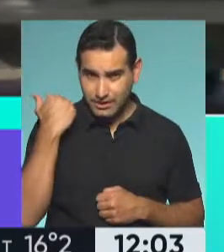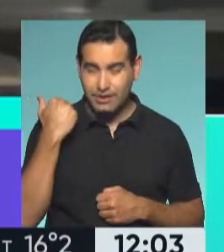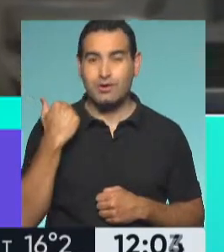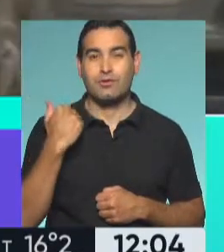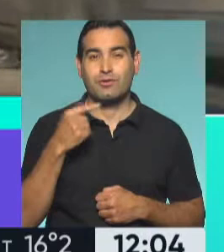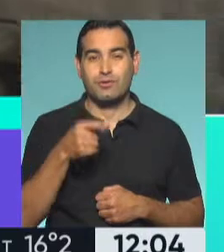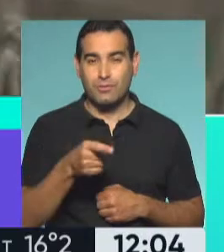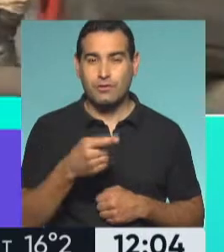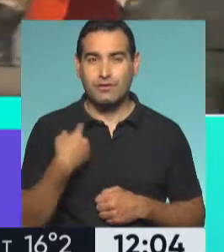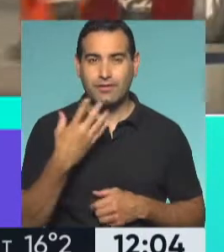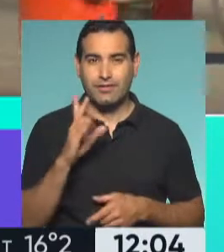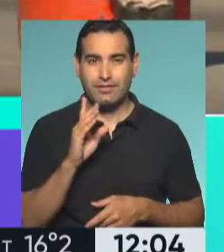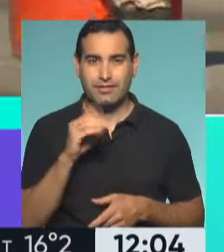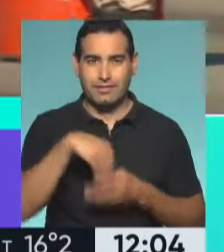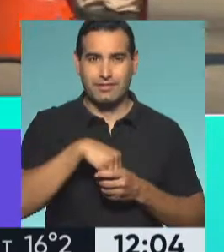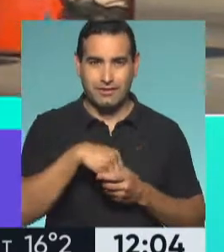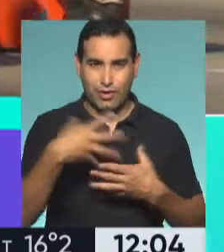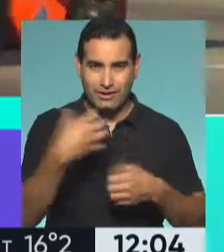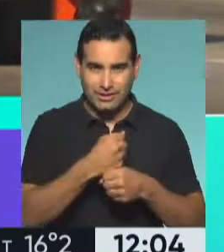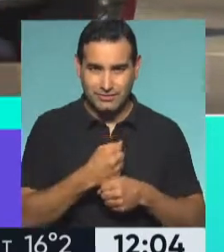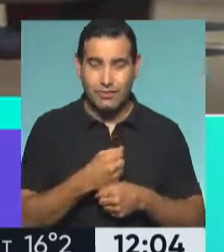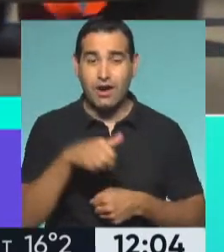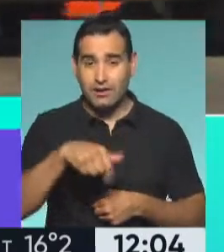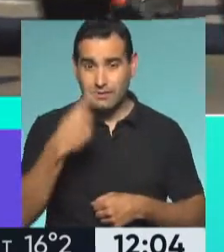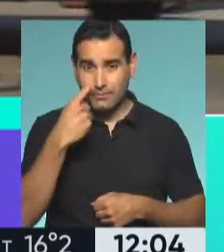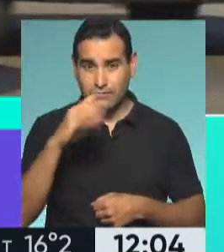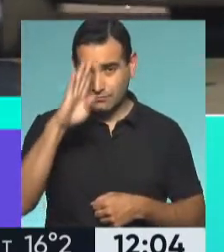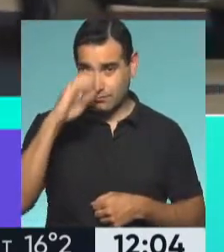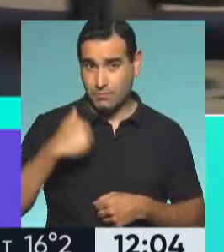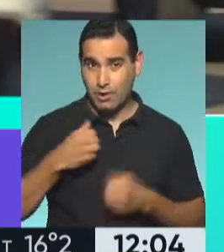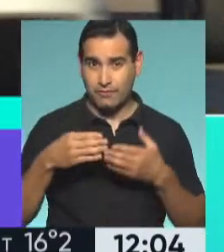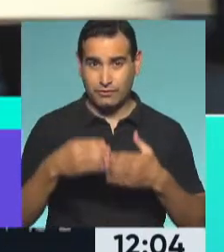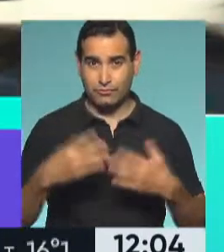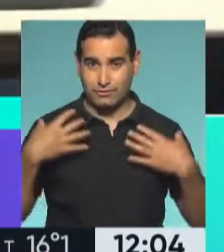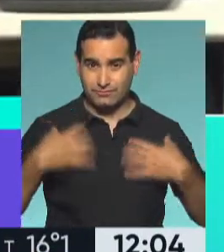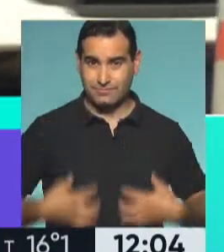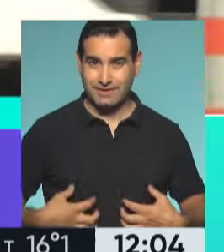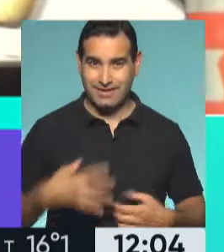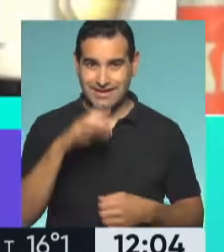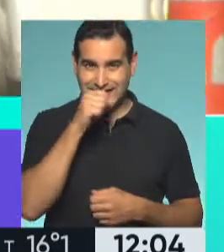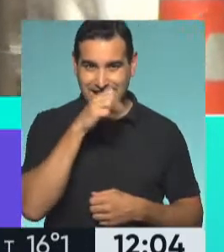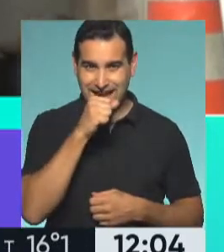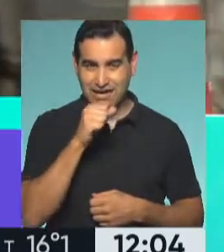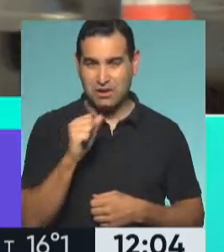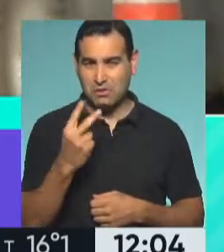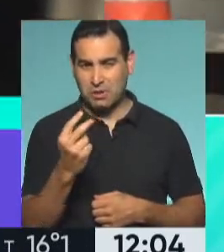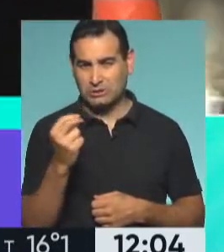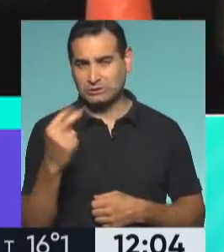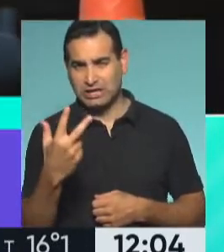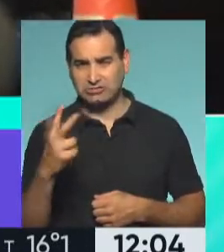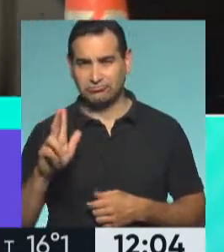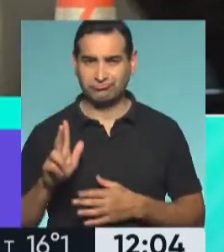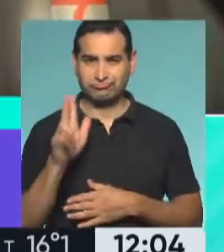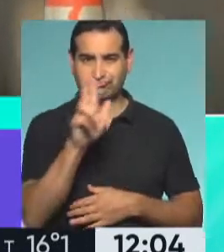parte de las unidades de los colectivos. Aquí pueden ver, por ejemplo, los hombres de prefectura, con sus chalecos naranjas que ingresan de a dos o de a tres en general,